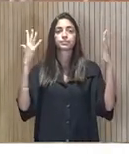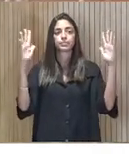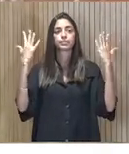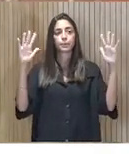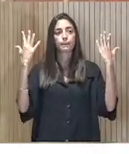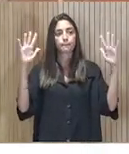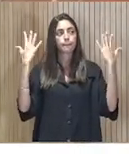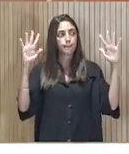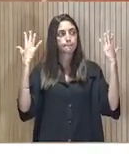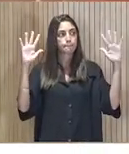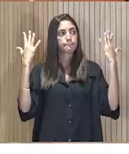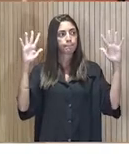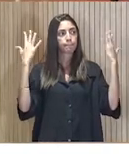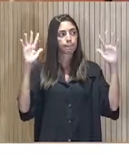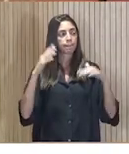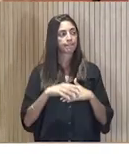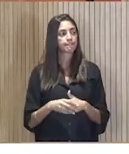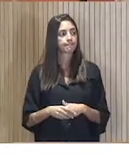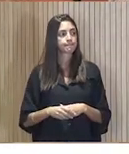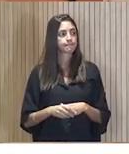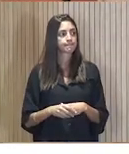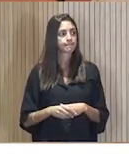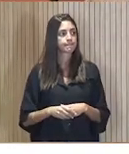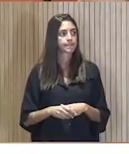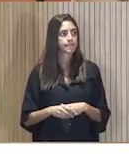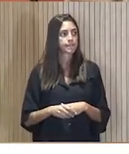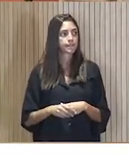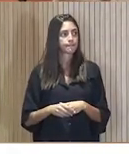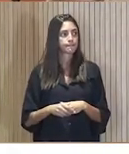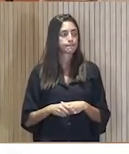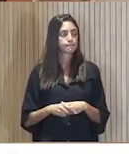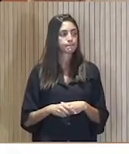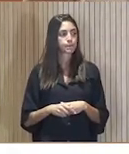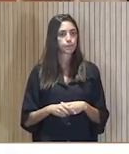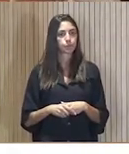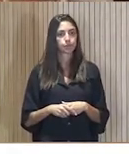¿Te molestan los papeles? ¿No? No, porque yo no tengo papeles. Genial. Gracias.